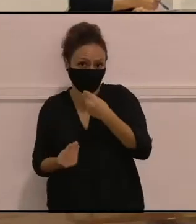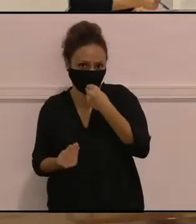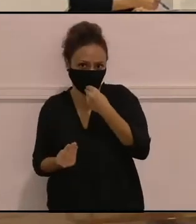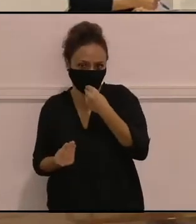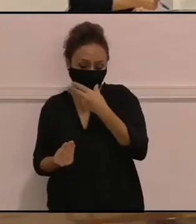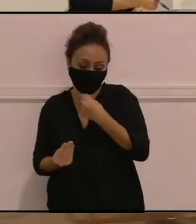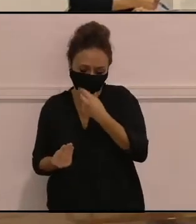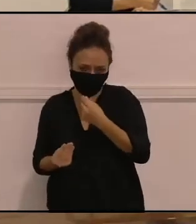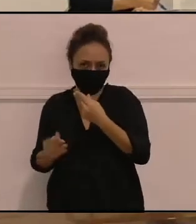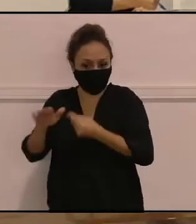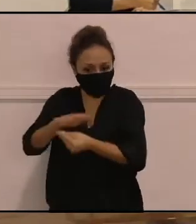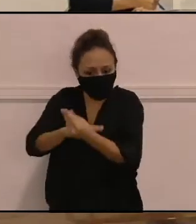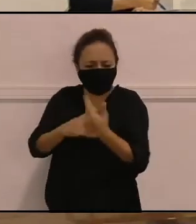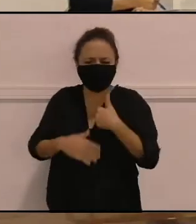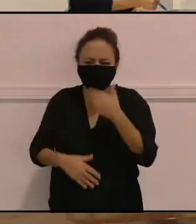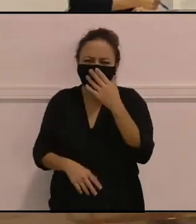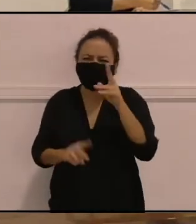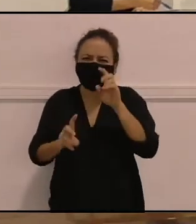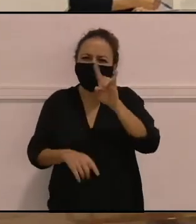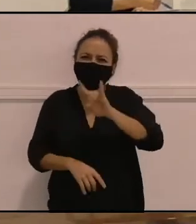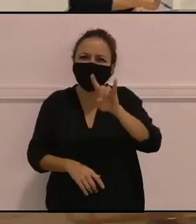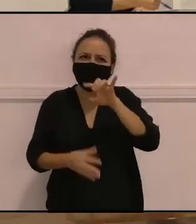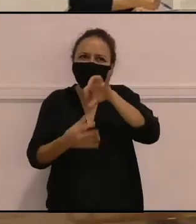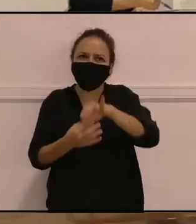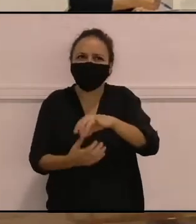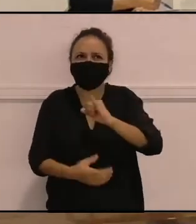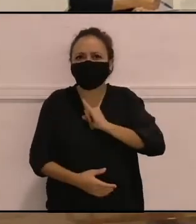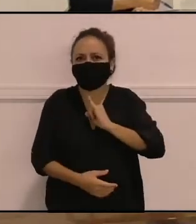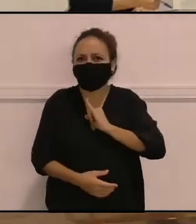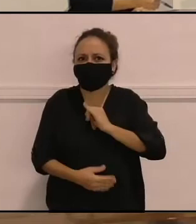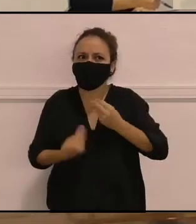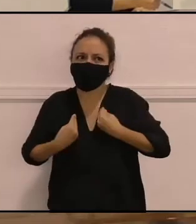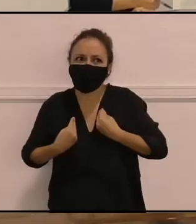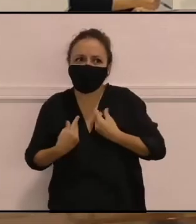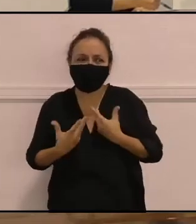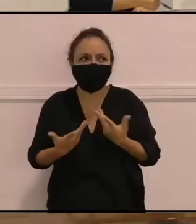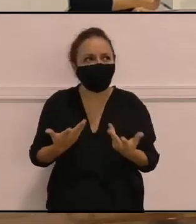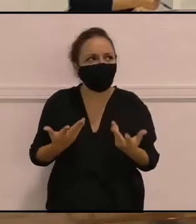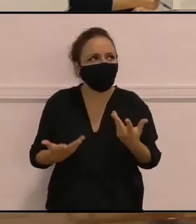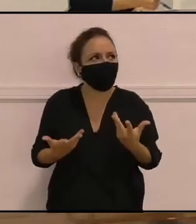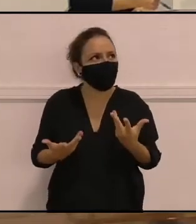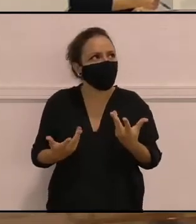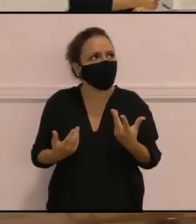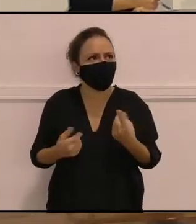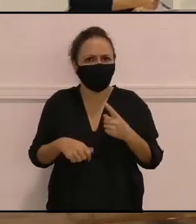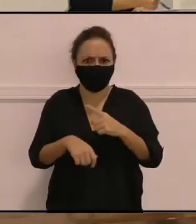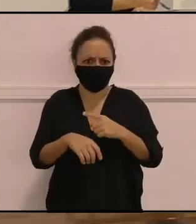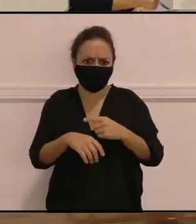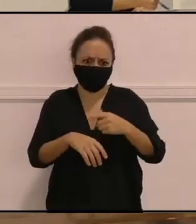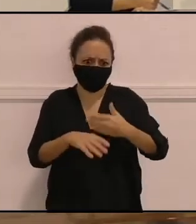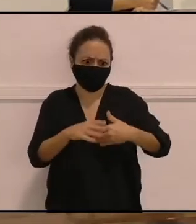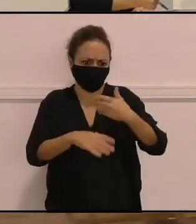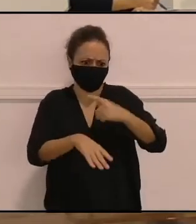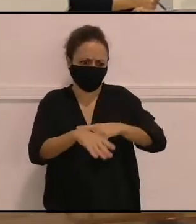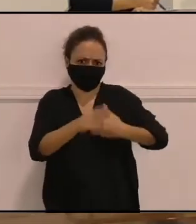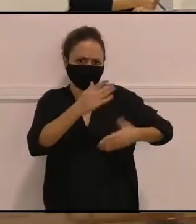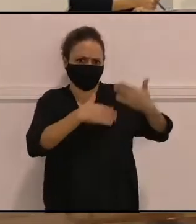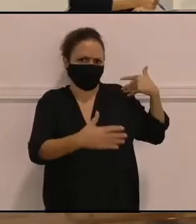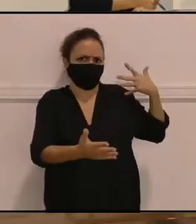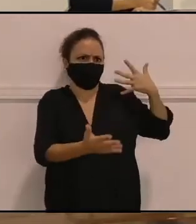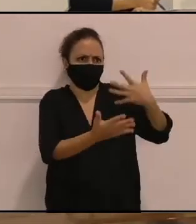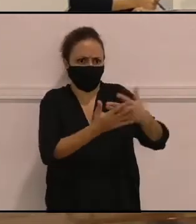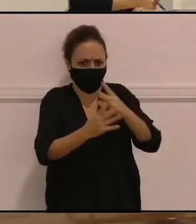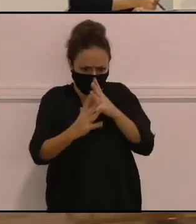la verdad que la canariedad la vivo, durante mucho tiempo la he vivido con, bueno, sigo viviendo con